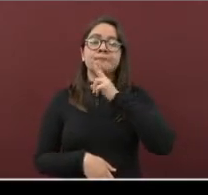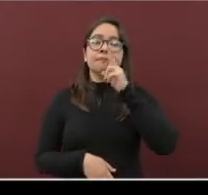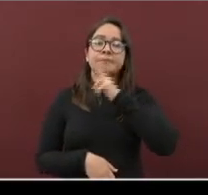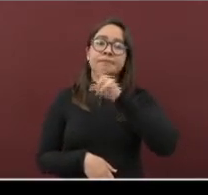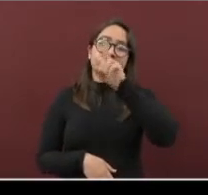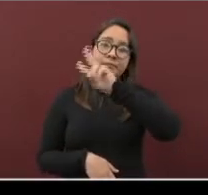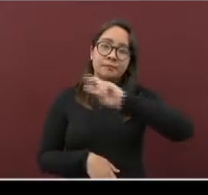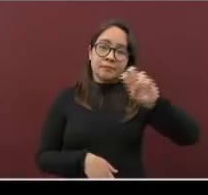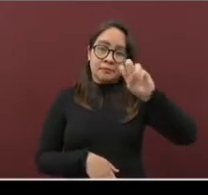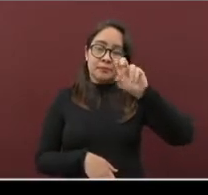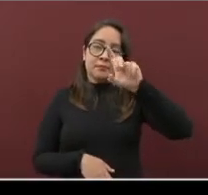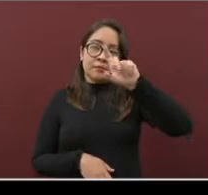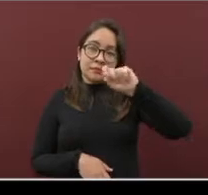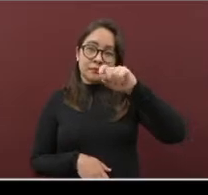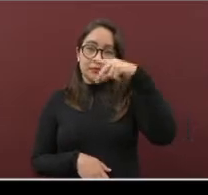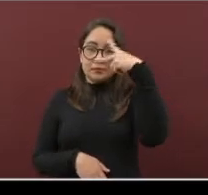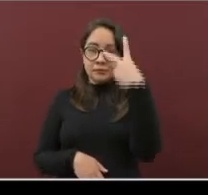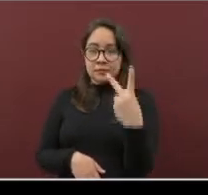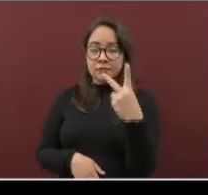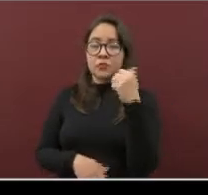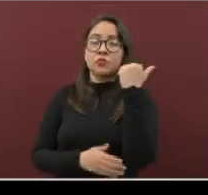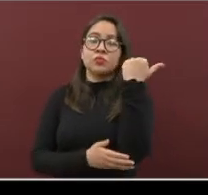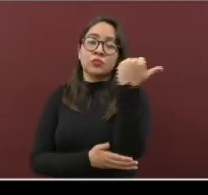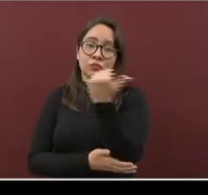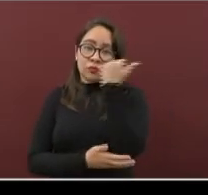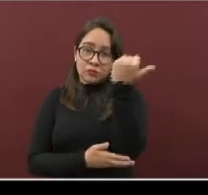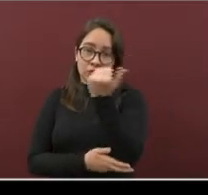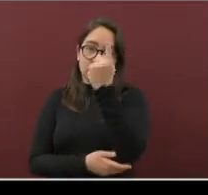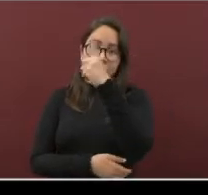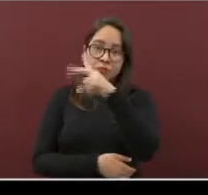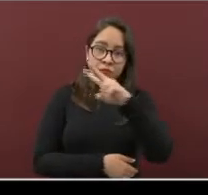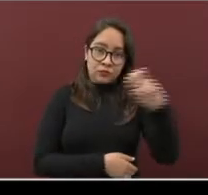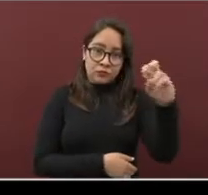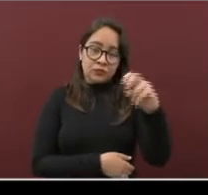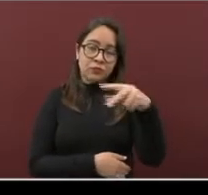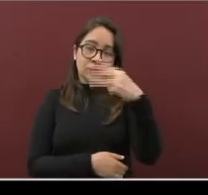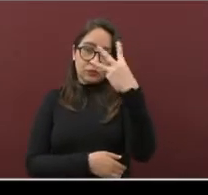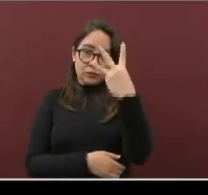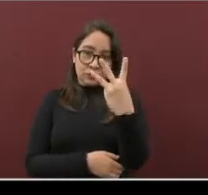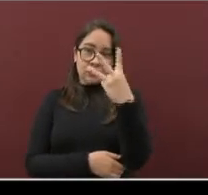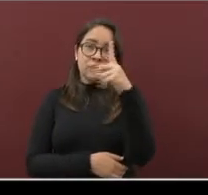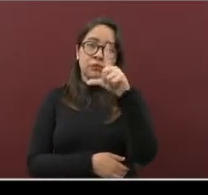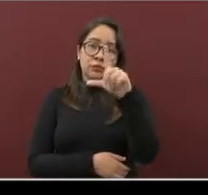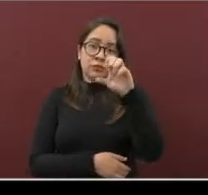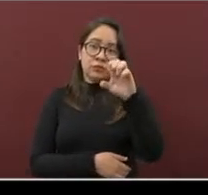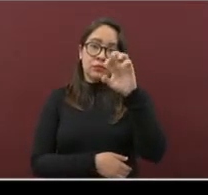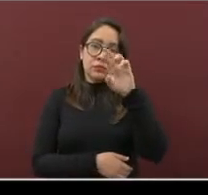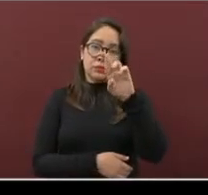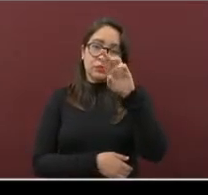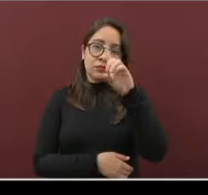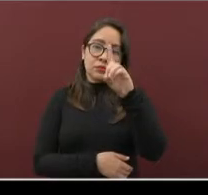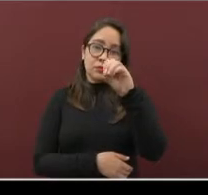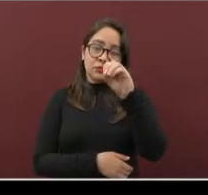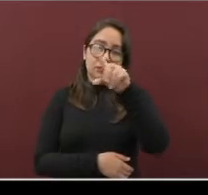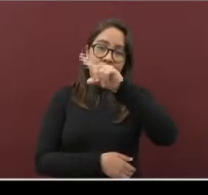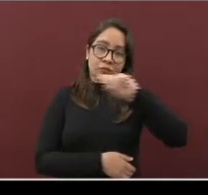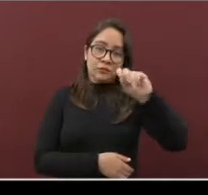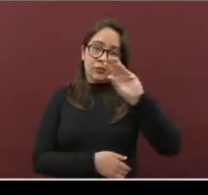Aguadulce, 222. Acayuca, 203. Hilerdo de Tejada, 194.